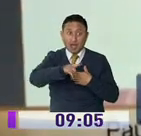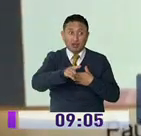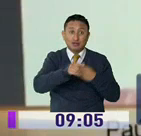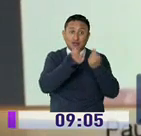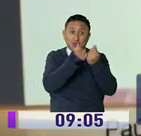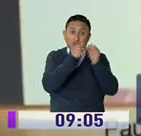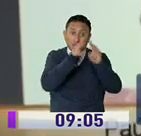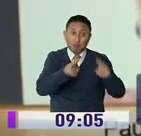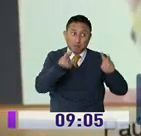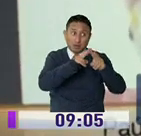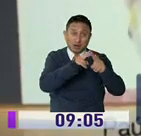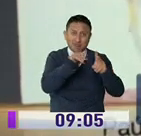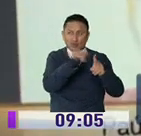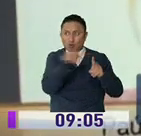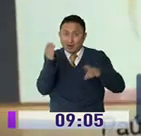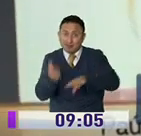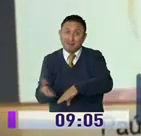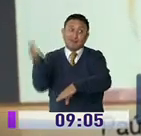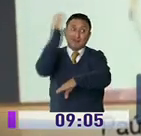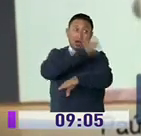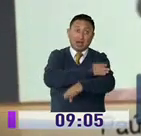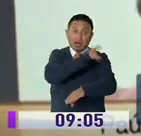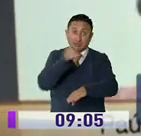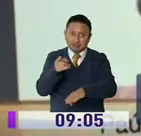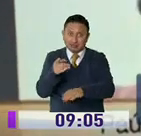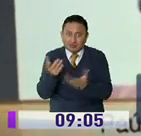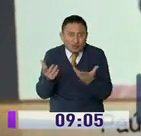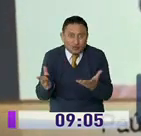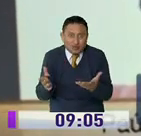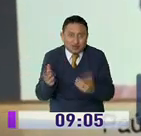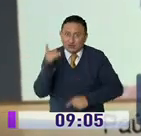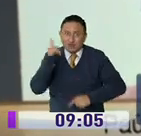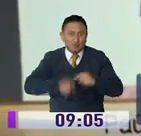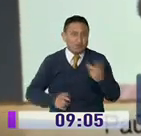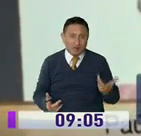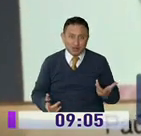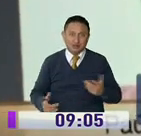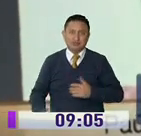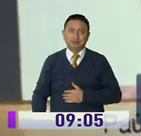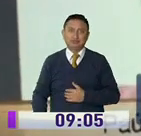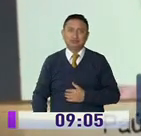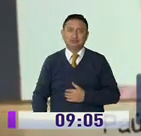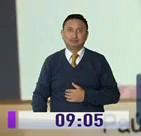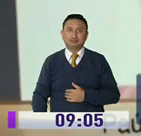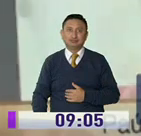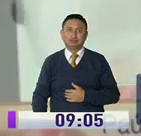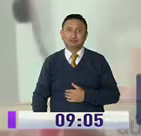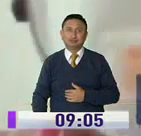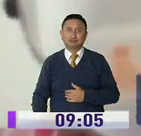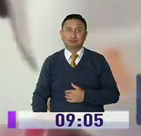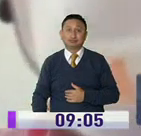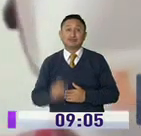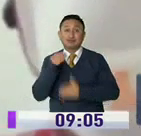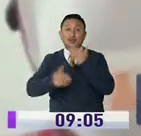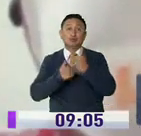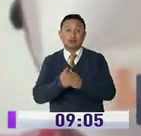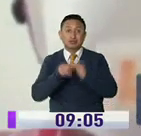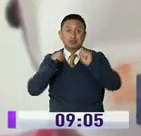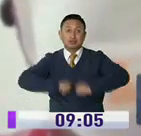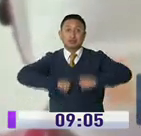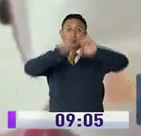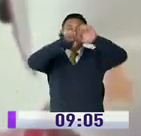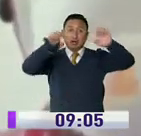de alguna forma tener precios regulantes o los precios normales sin coronavirus, sin crisis mundial, sin pandemia mundial. Luego se presentan